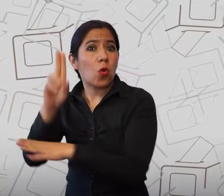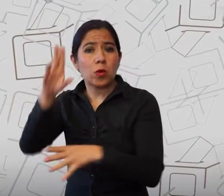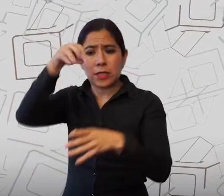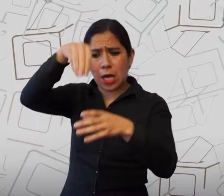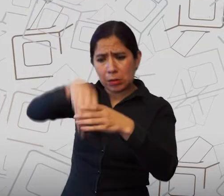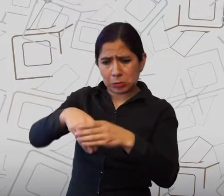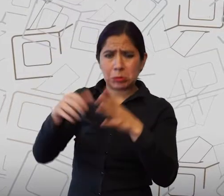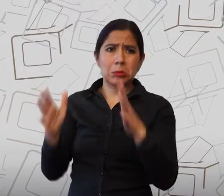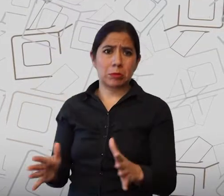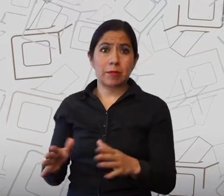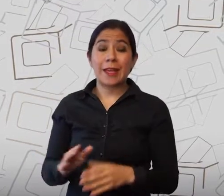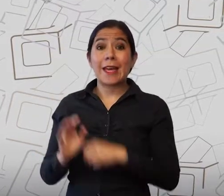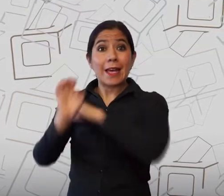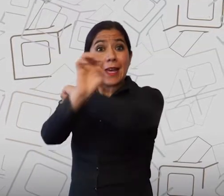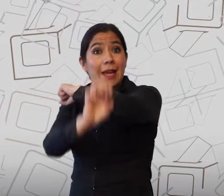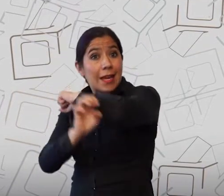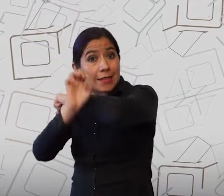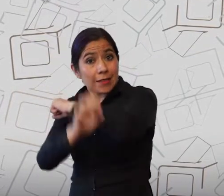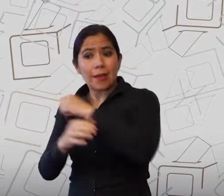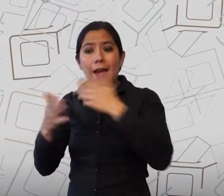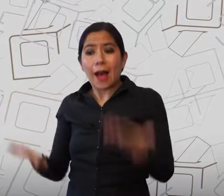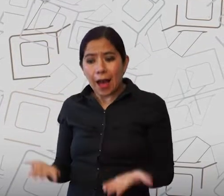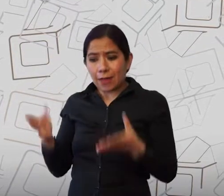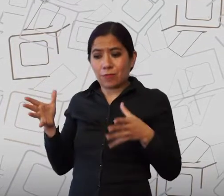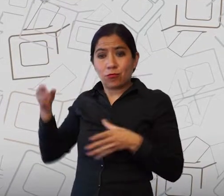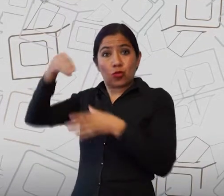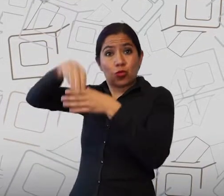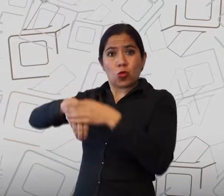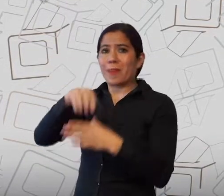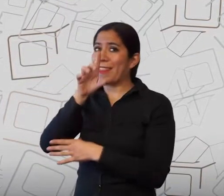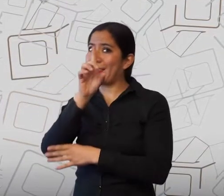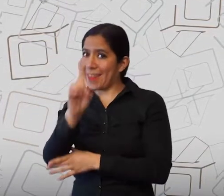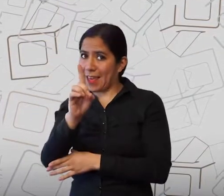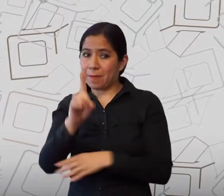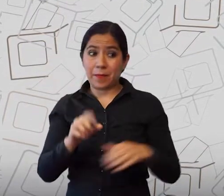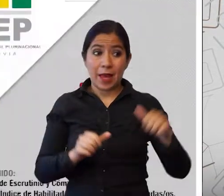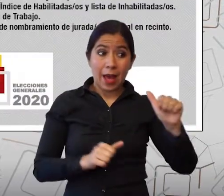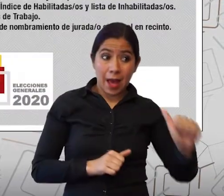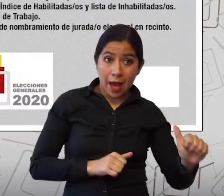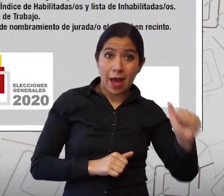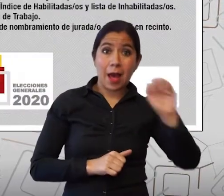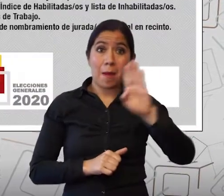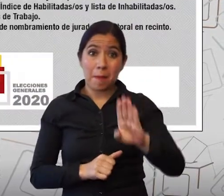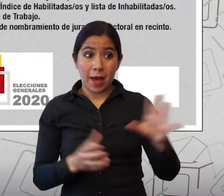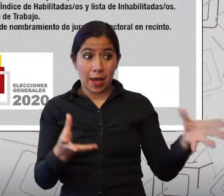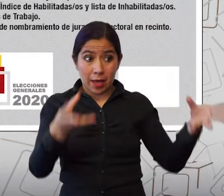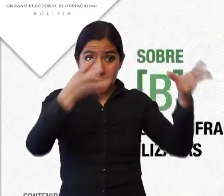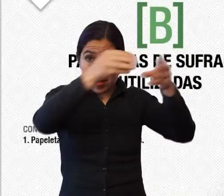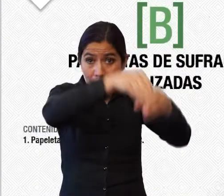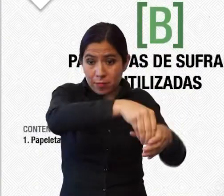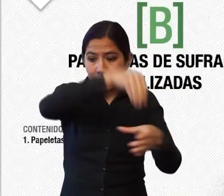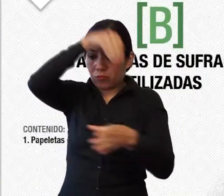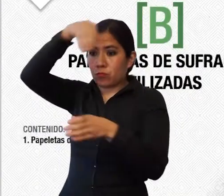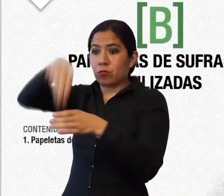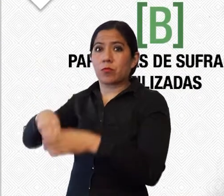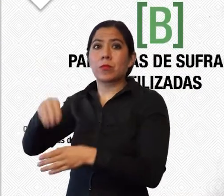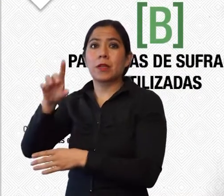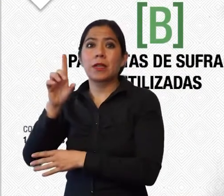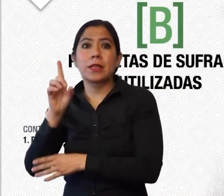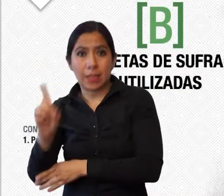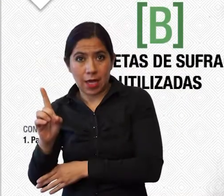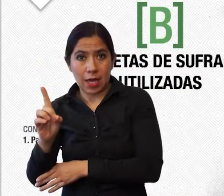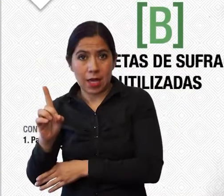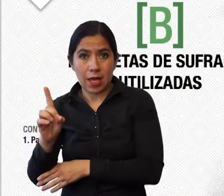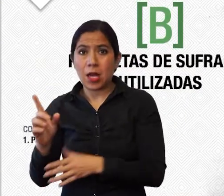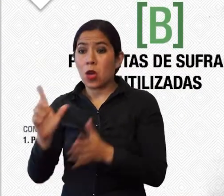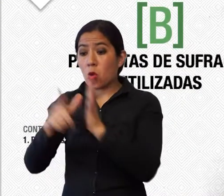existe el sobre D, donde serán colocados los sobres llenos A y B. Y muy